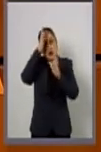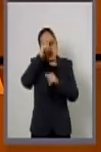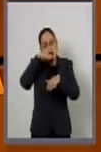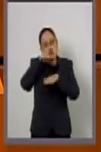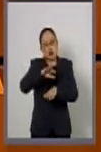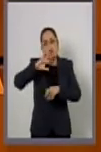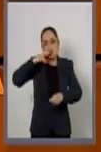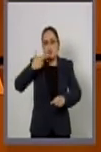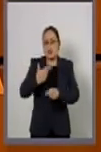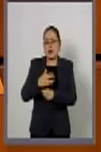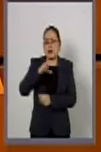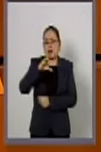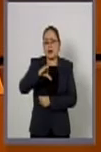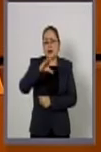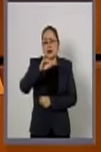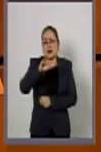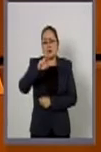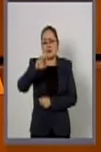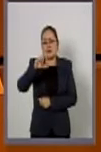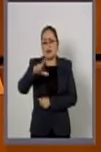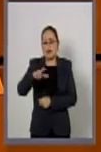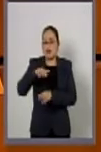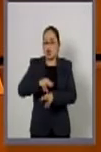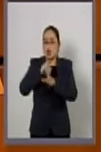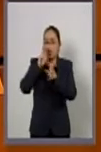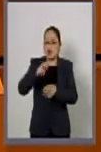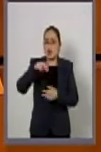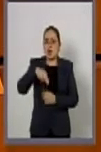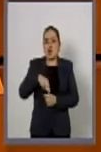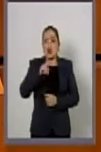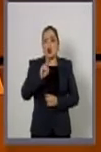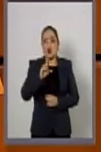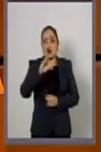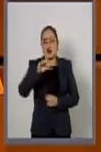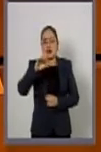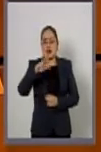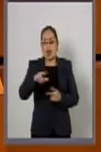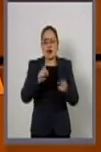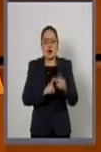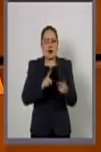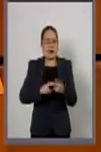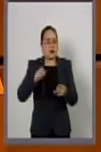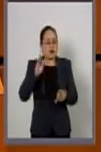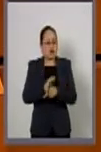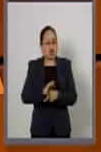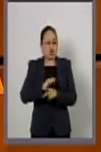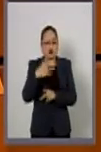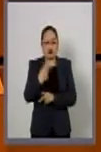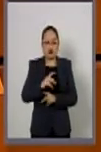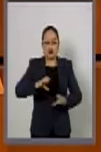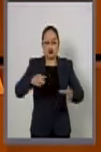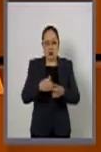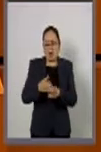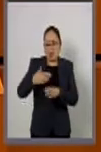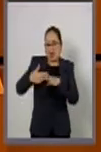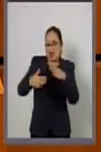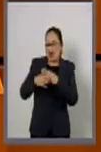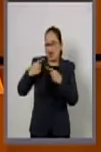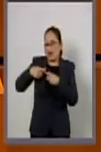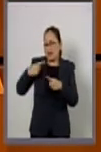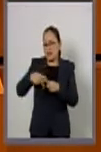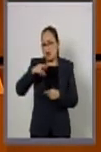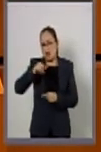la Responsabilidad Civil por Daños Nucleares, el Convenio sobre Protección Física de los Materiales Nucleares, la